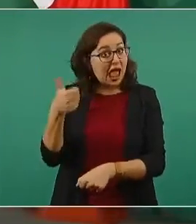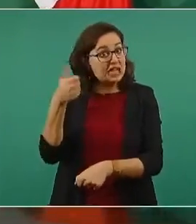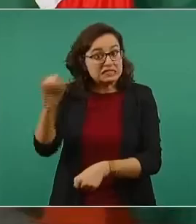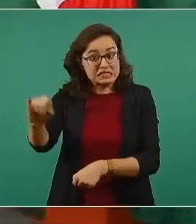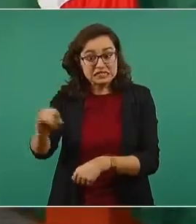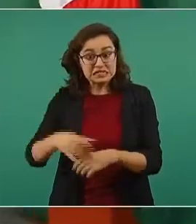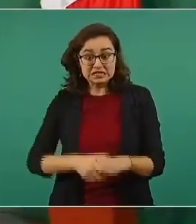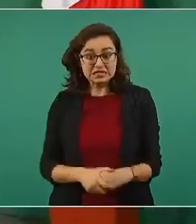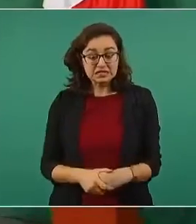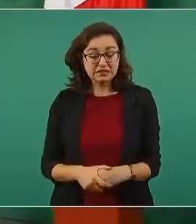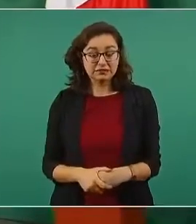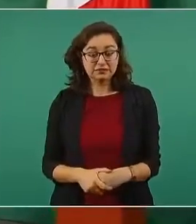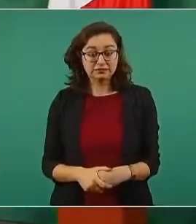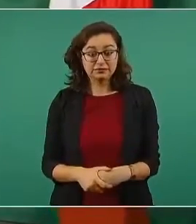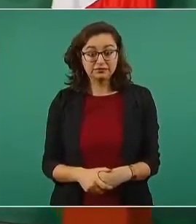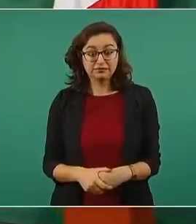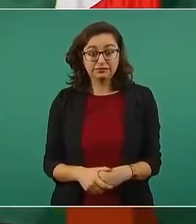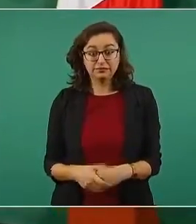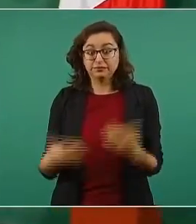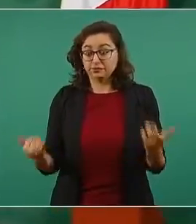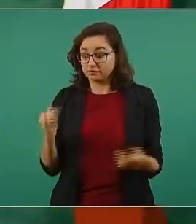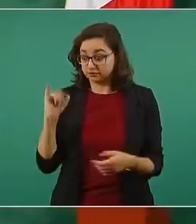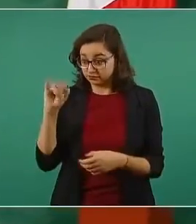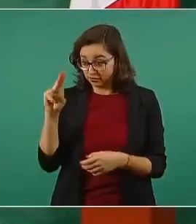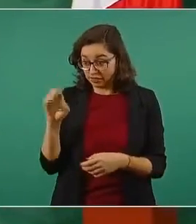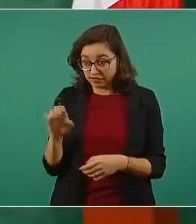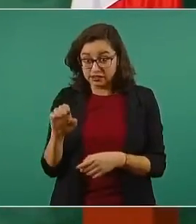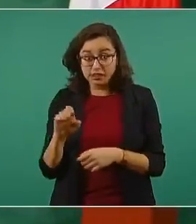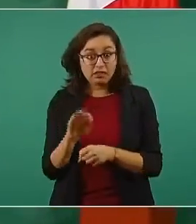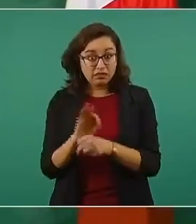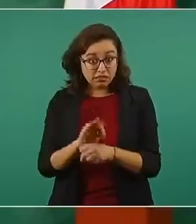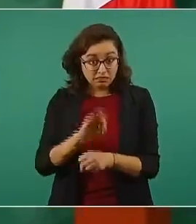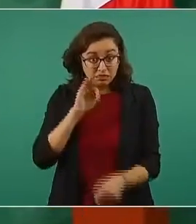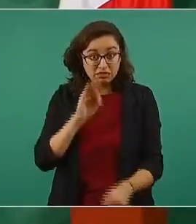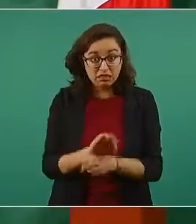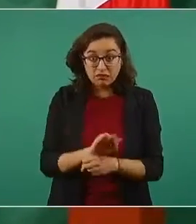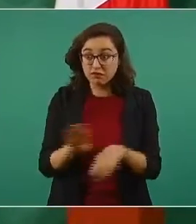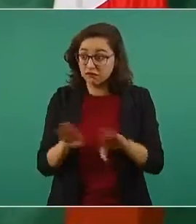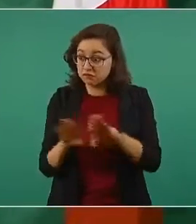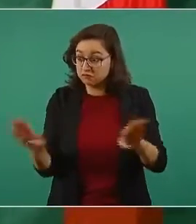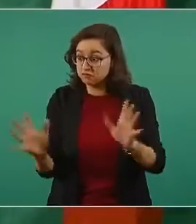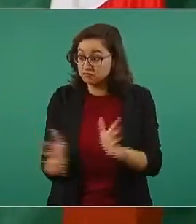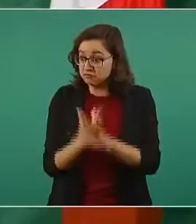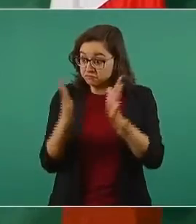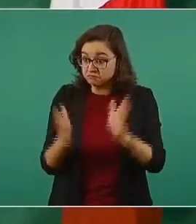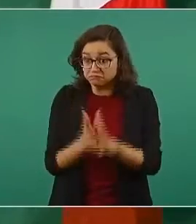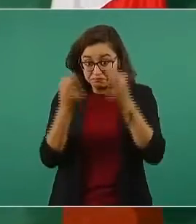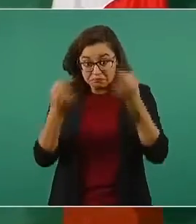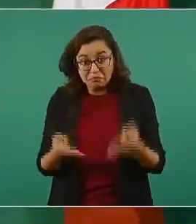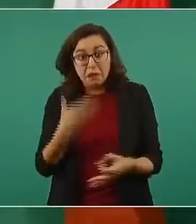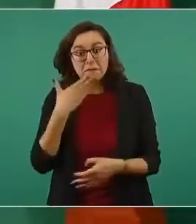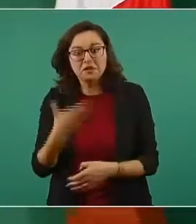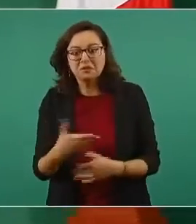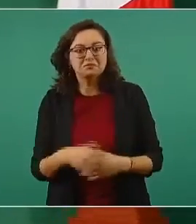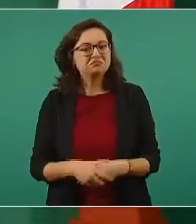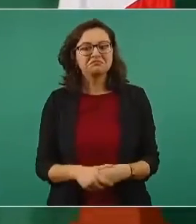No es un organismo para garantizar que las elecciones sean limpias y sean libres.